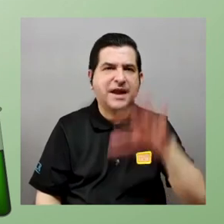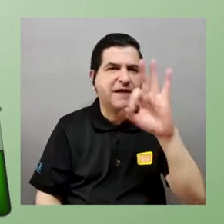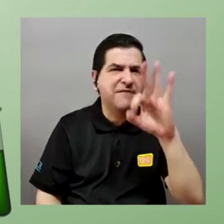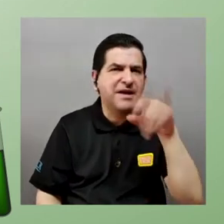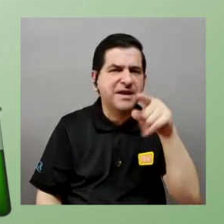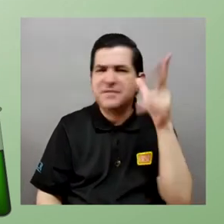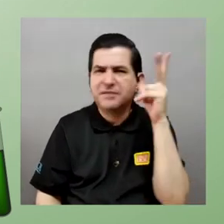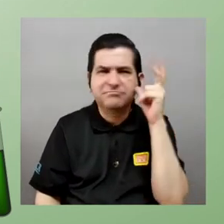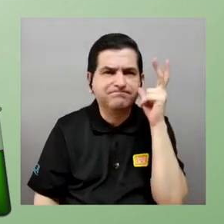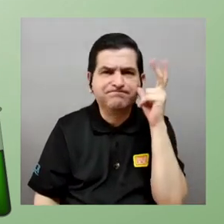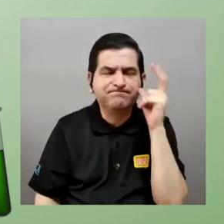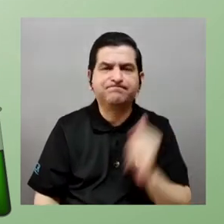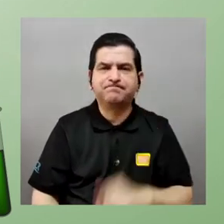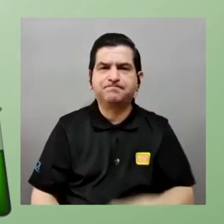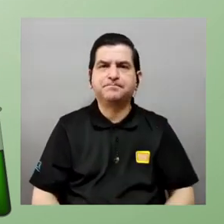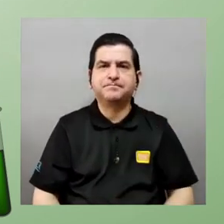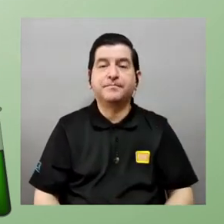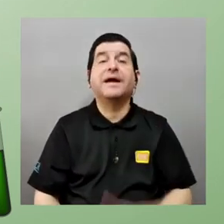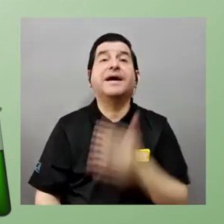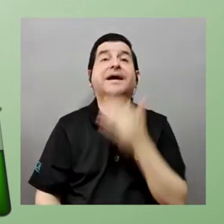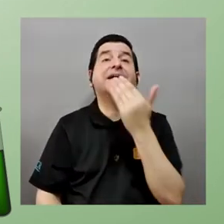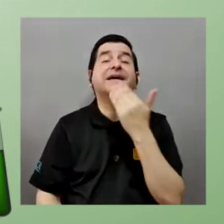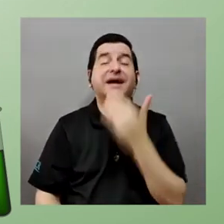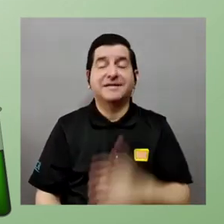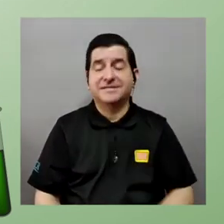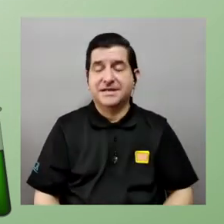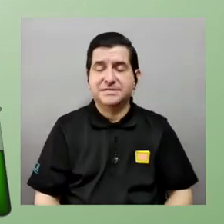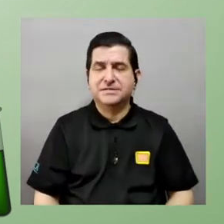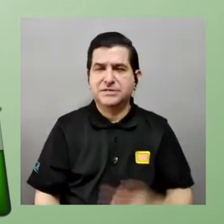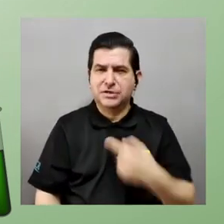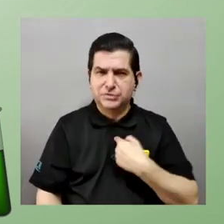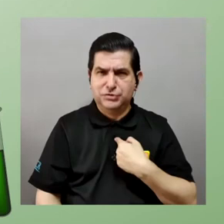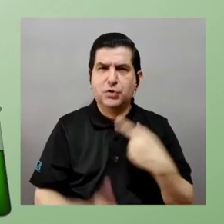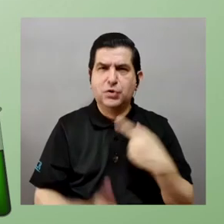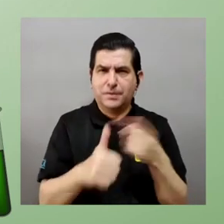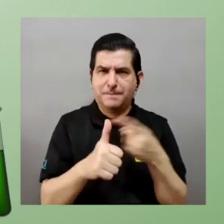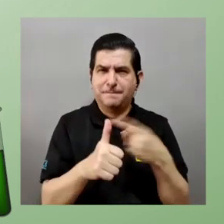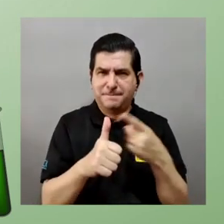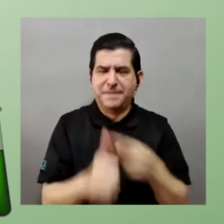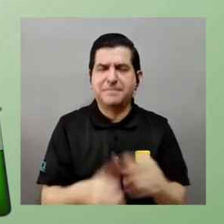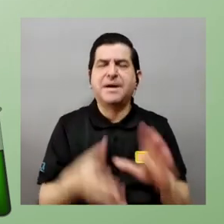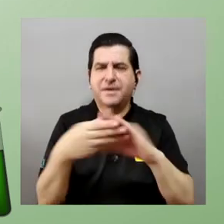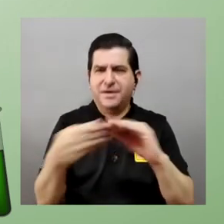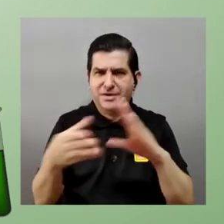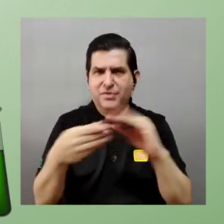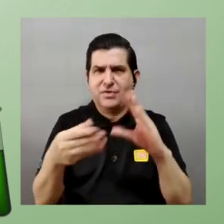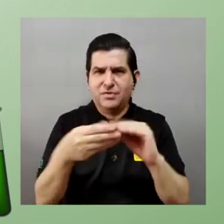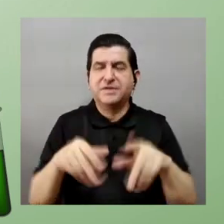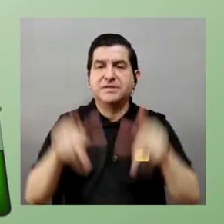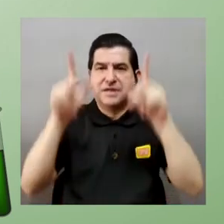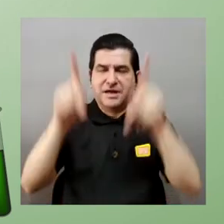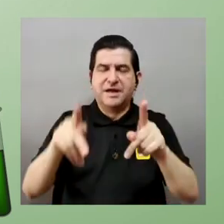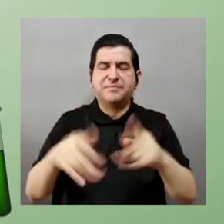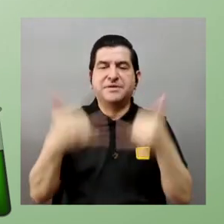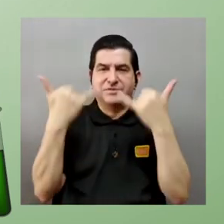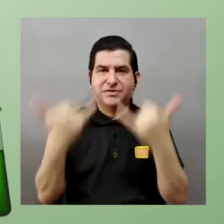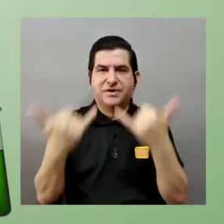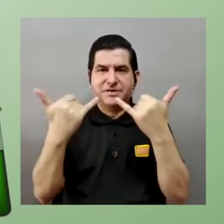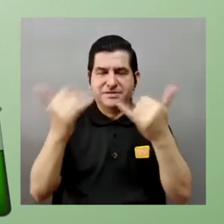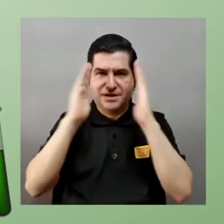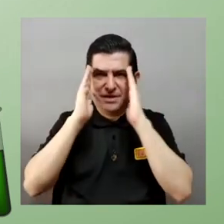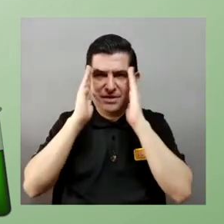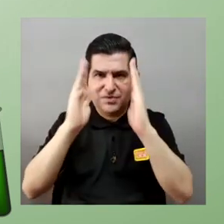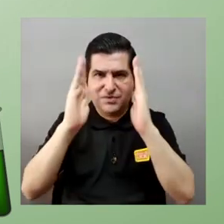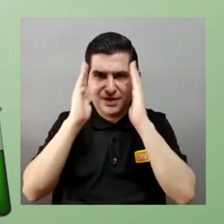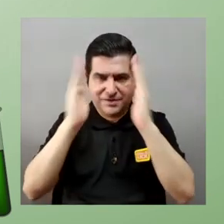felipe no lo escuchamos gracias sebastián yo le iba primero a comentar a las personas que